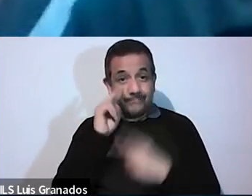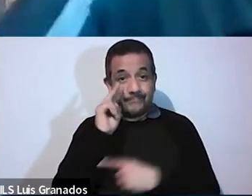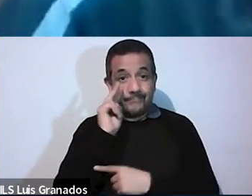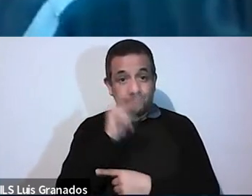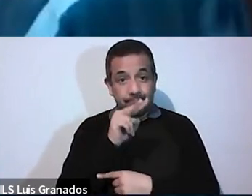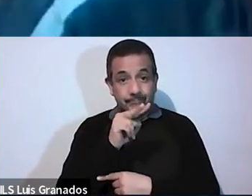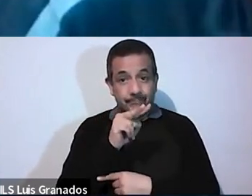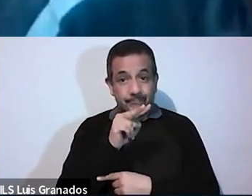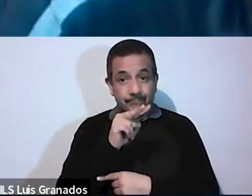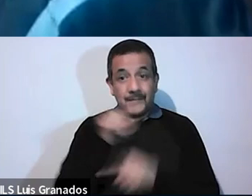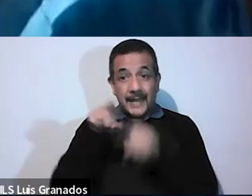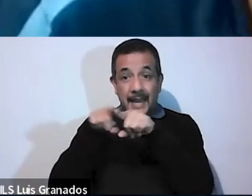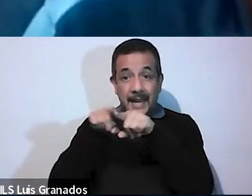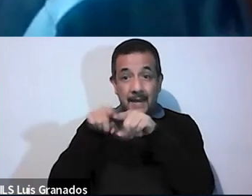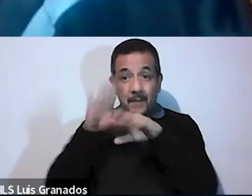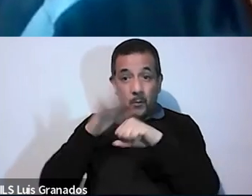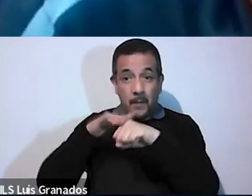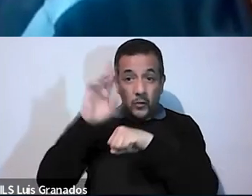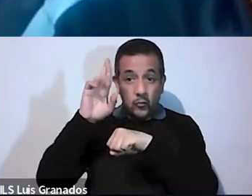el rostro del hermano mayor.